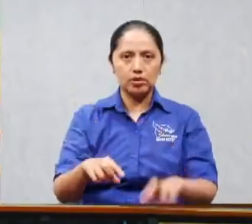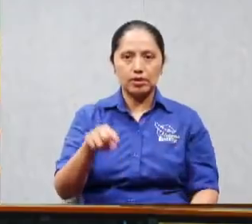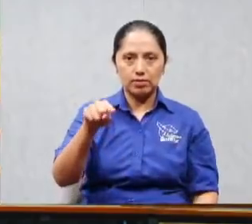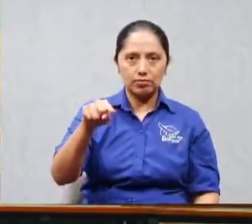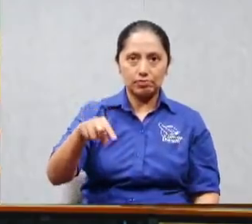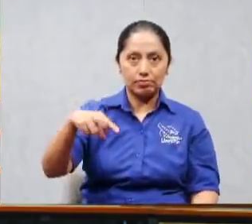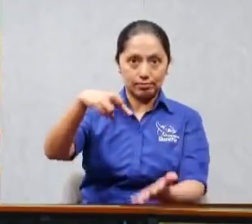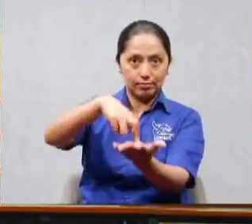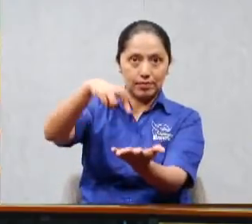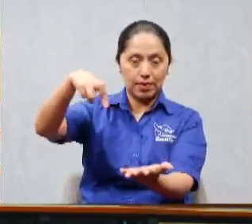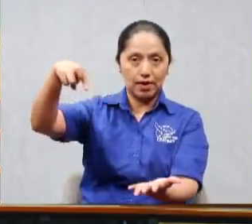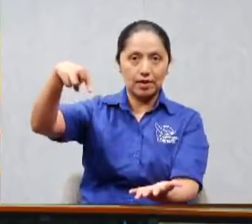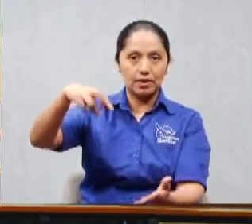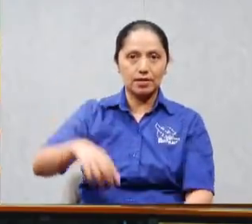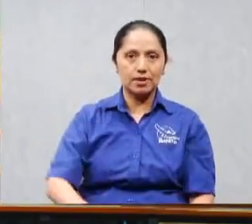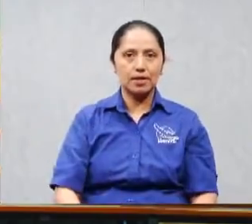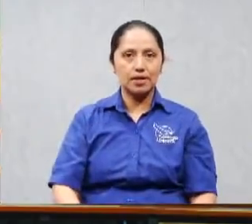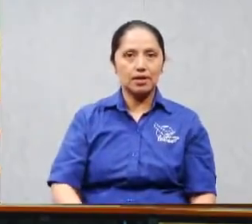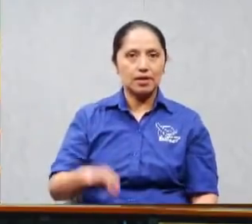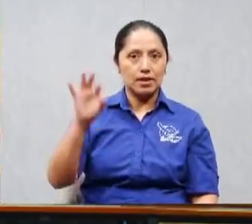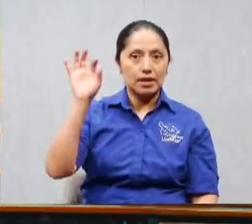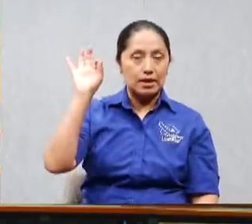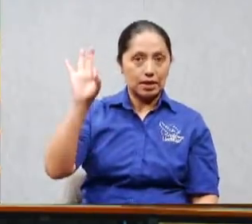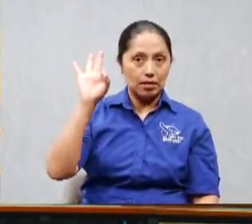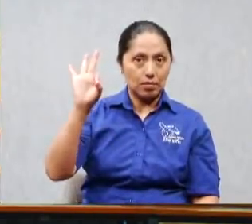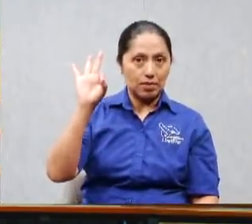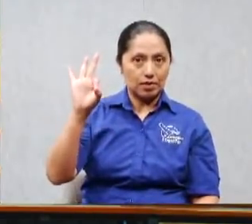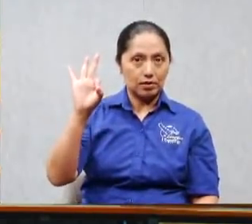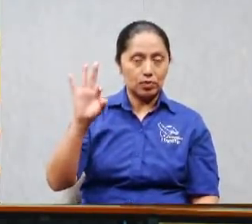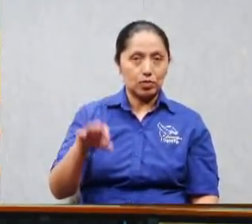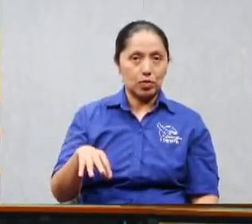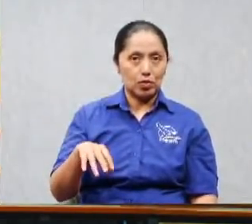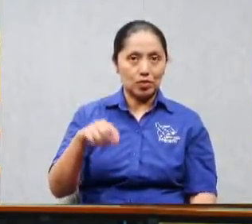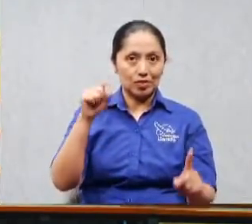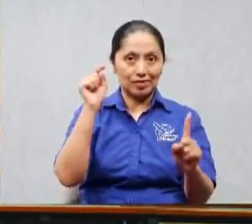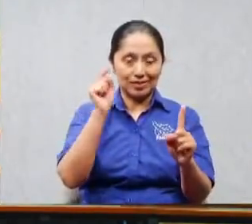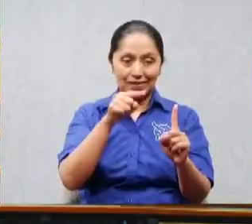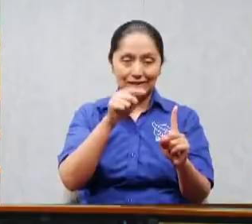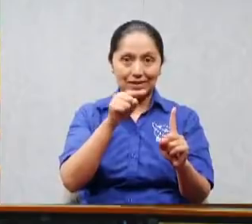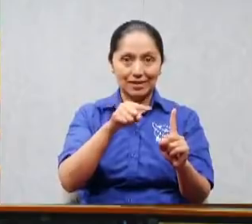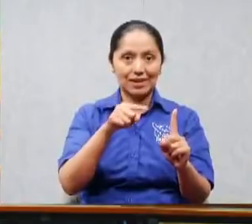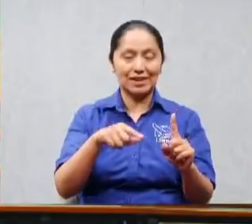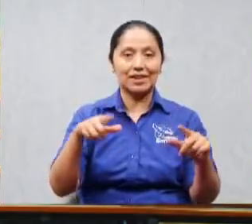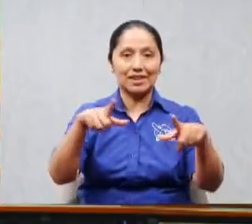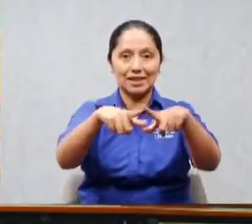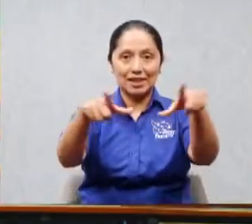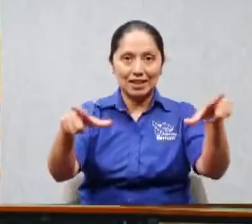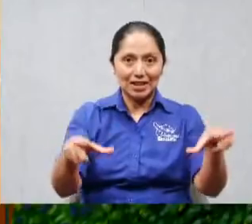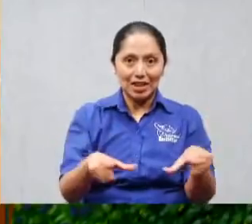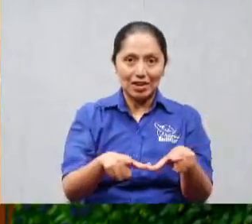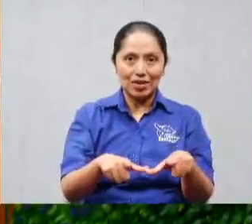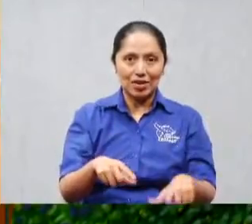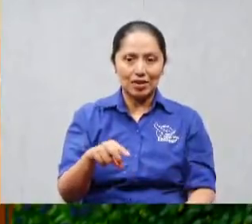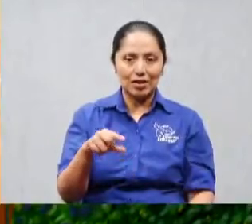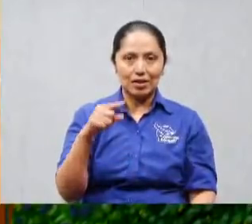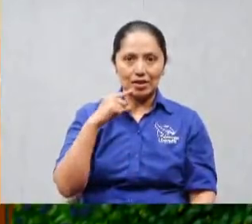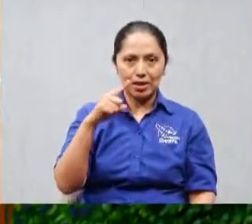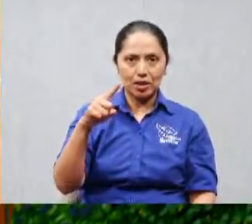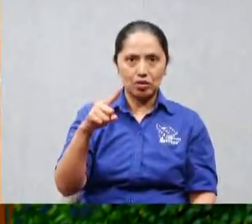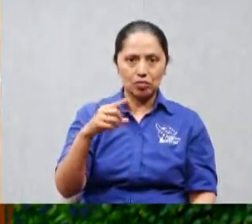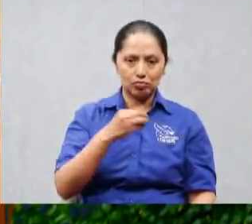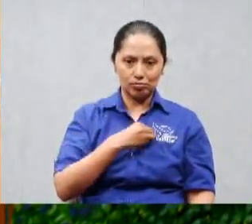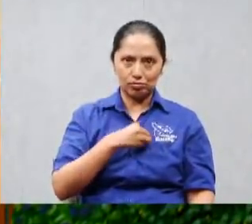meter al mar? No traje traje, le dije yo. ¿Aquí traigo yo, me dijo?